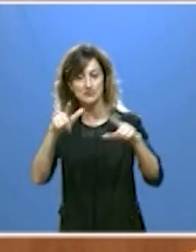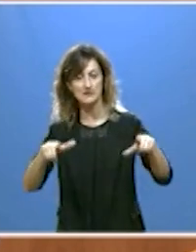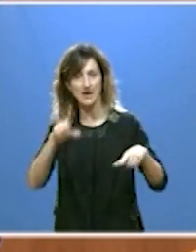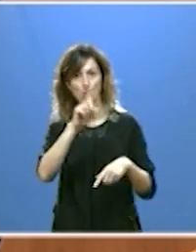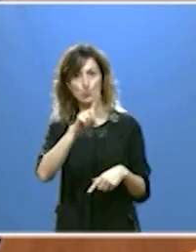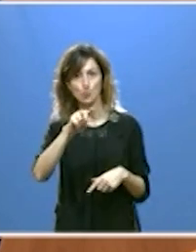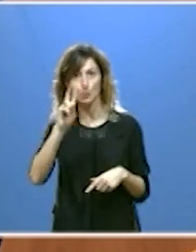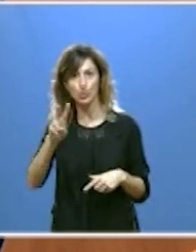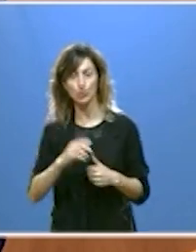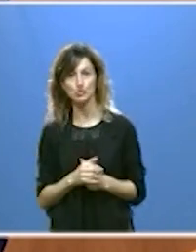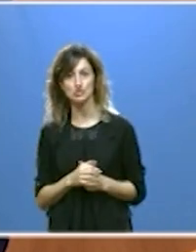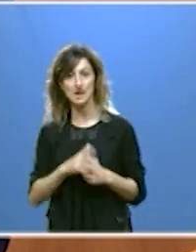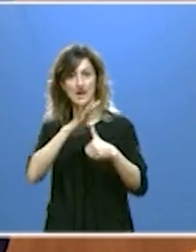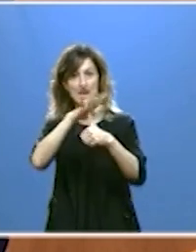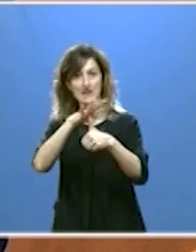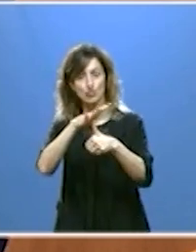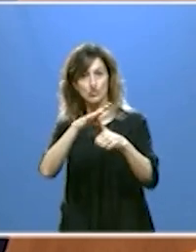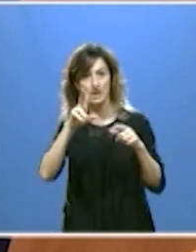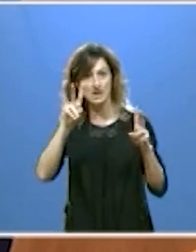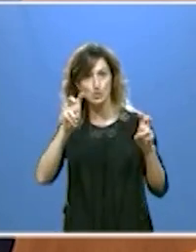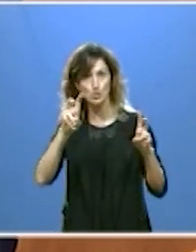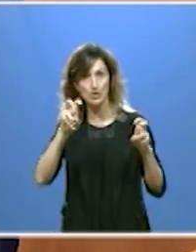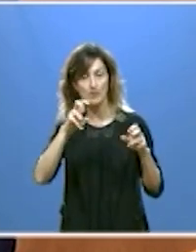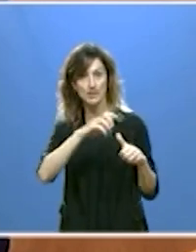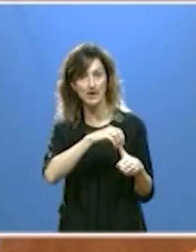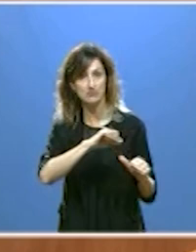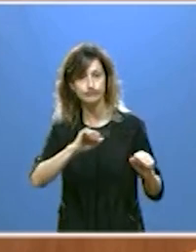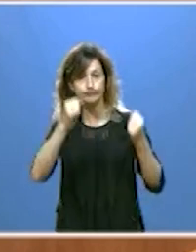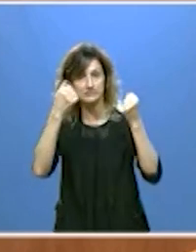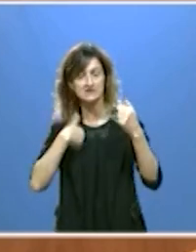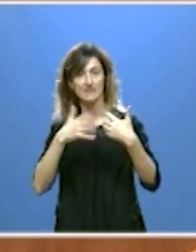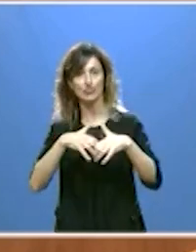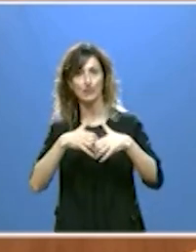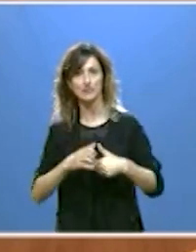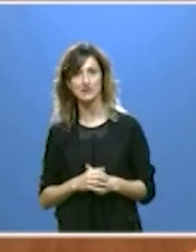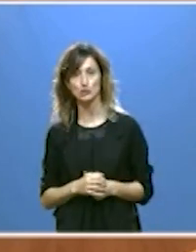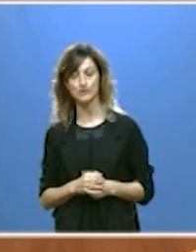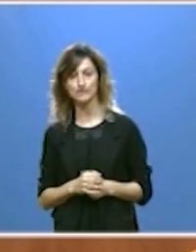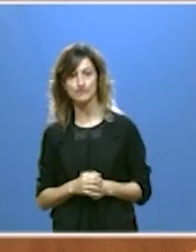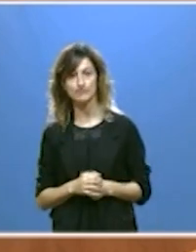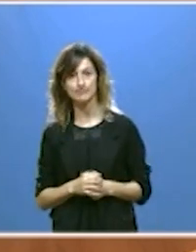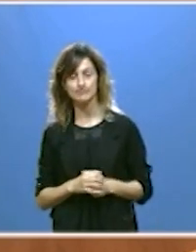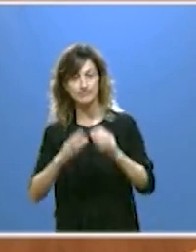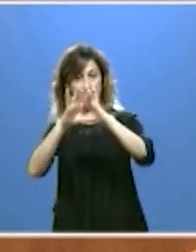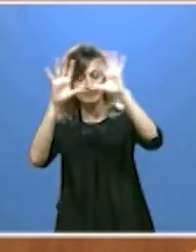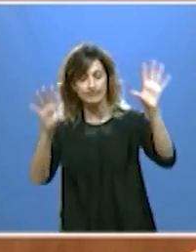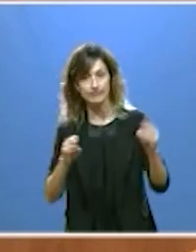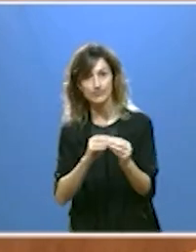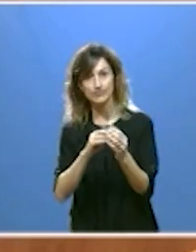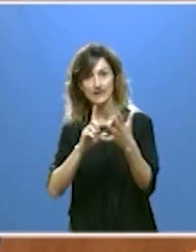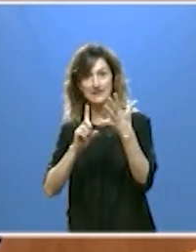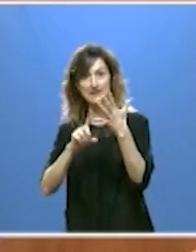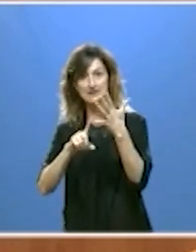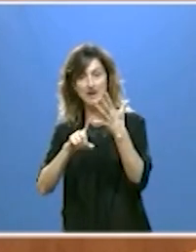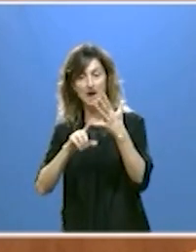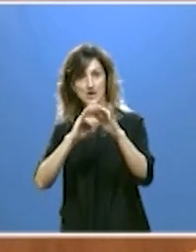con un nuevo helicóptero único en España para rescates ya en funcionamiento en fin una quinta vía y